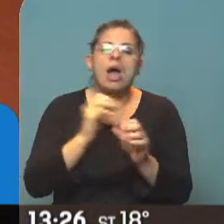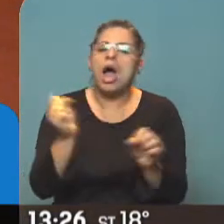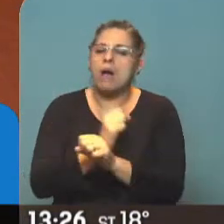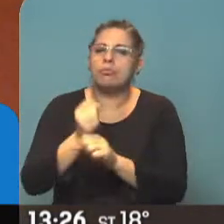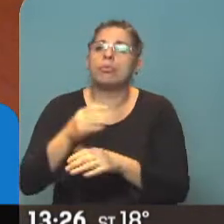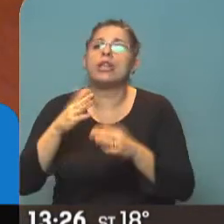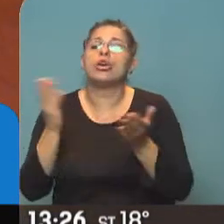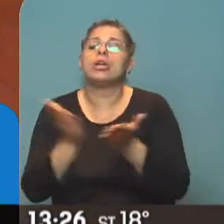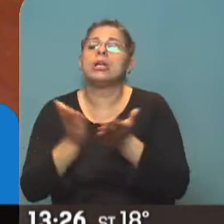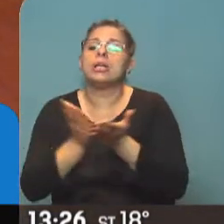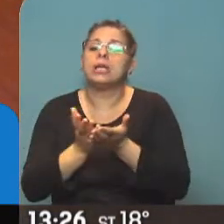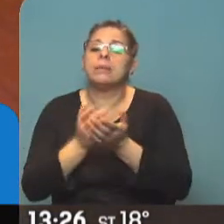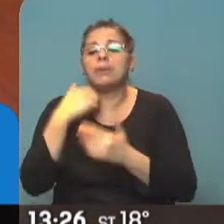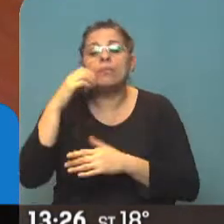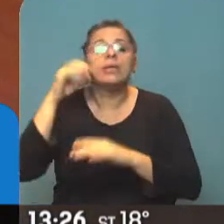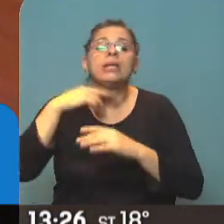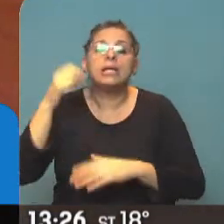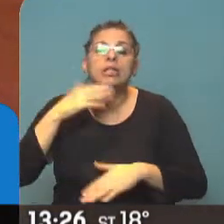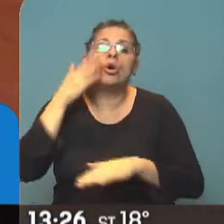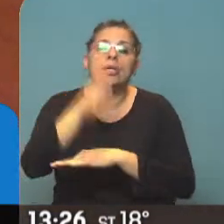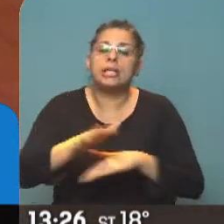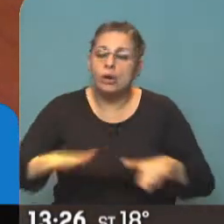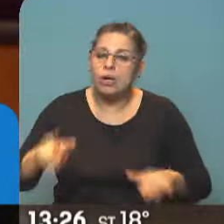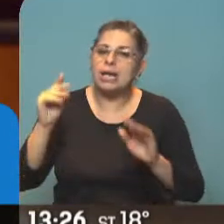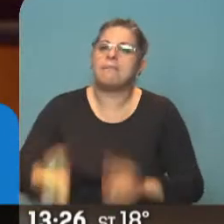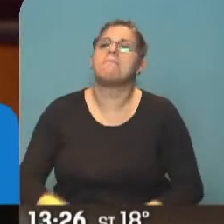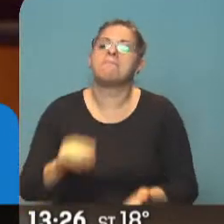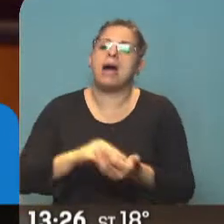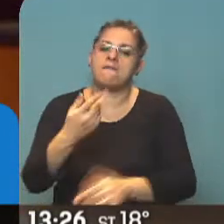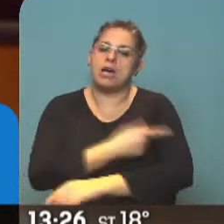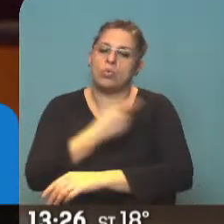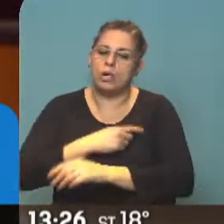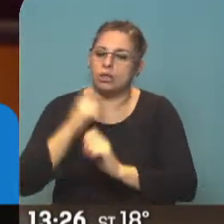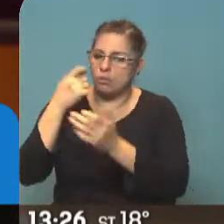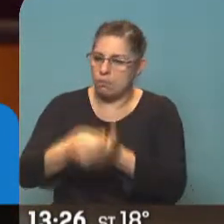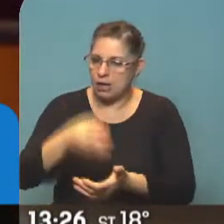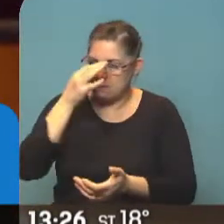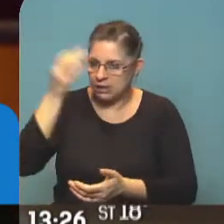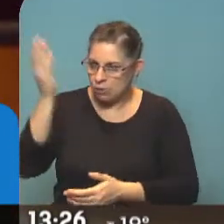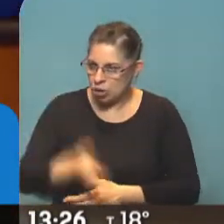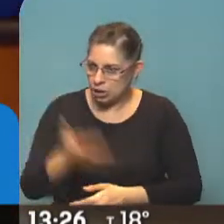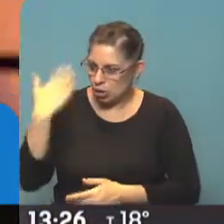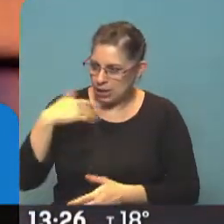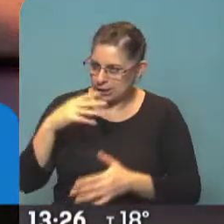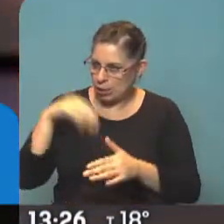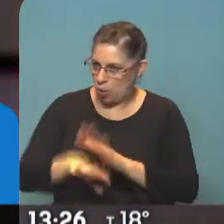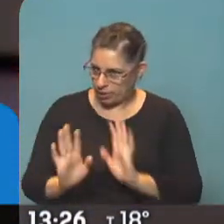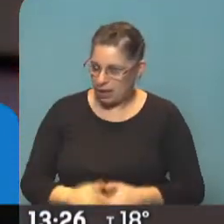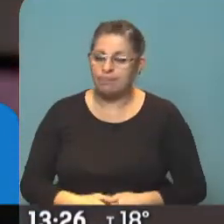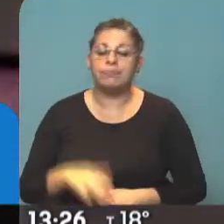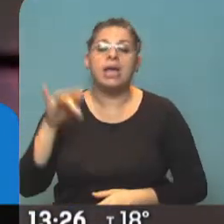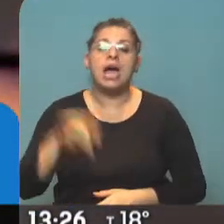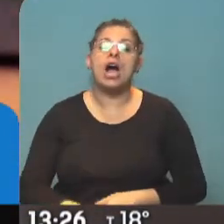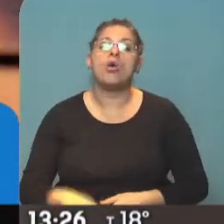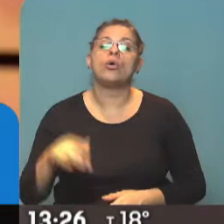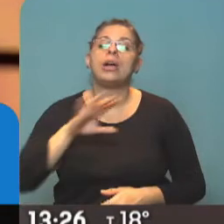van a la escuela y cumplen con el calendario de vacunación, se paga el restante 20% acumulado. Nos vamos ahora a 25 de mayo en la provincia